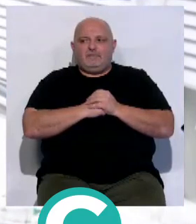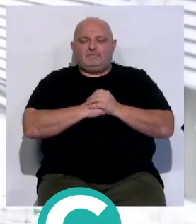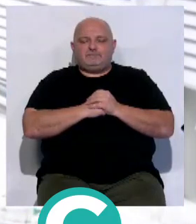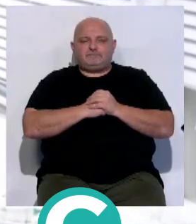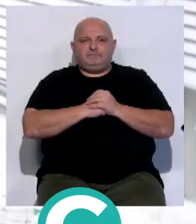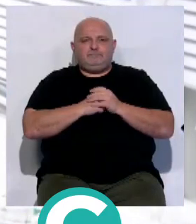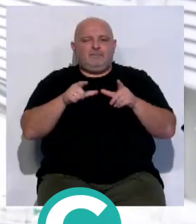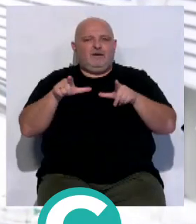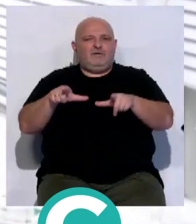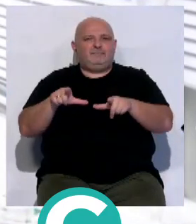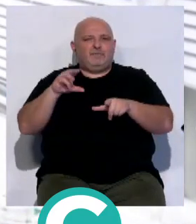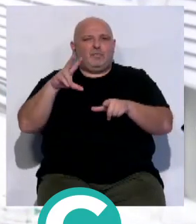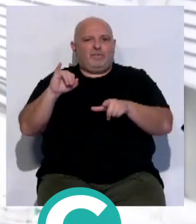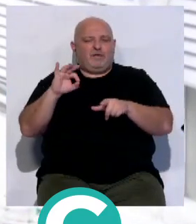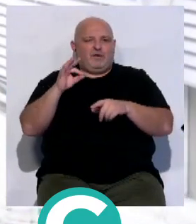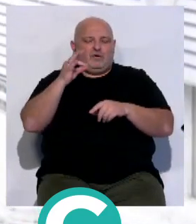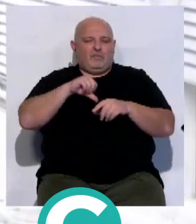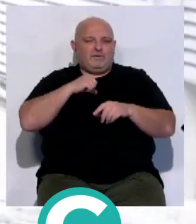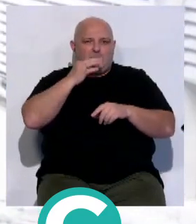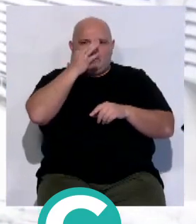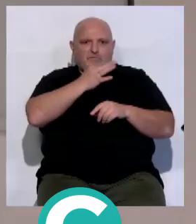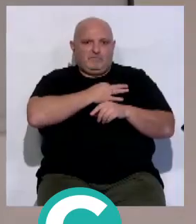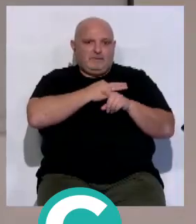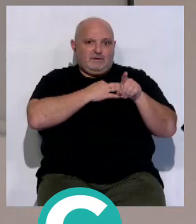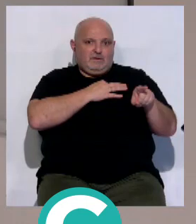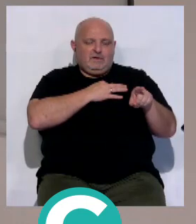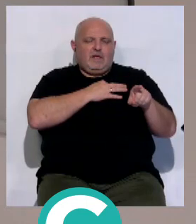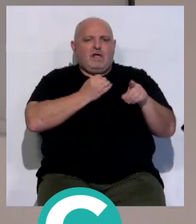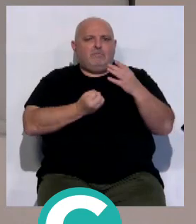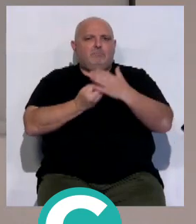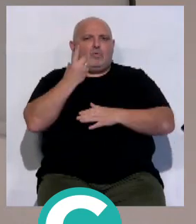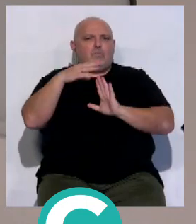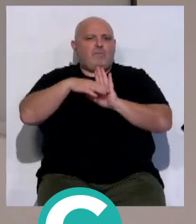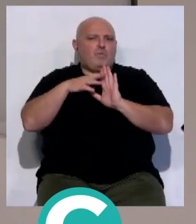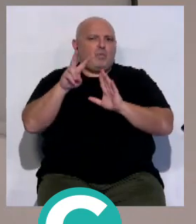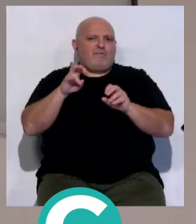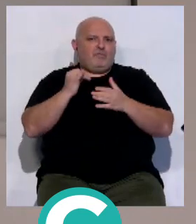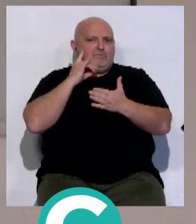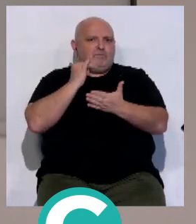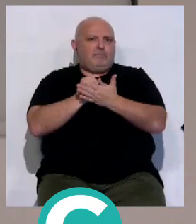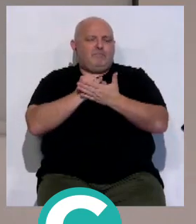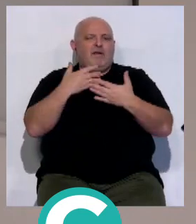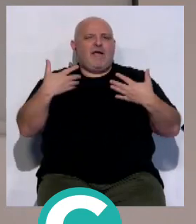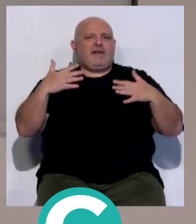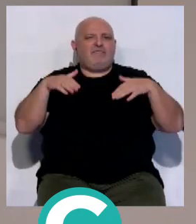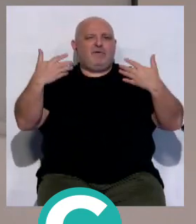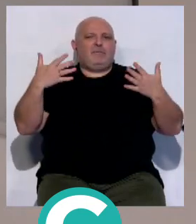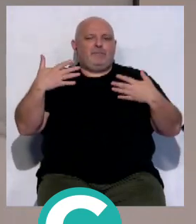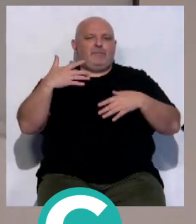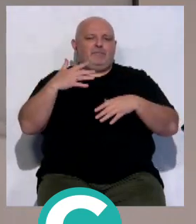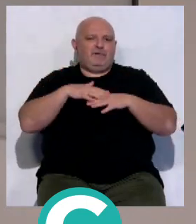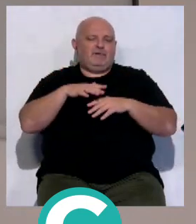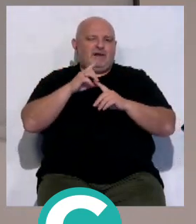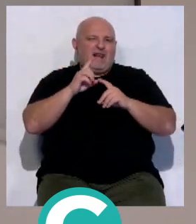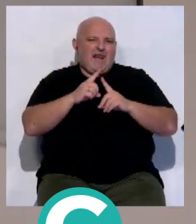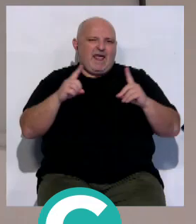La Unidad de Cuidados Intensivos del Hospital Universitario de Puerto Real ha iniciado un programa de salidas al aire libre para pacientes de